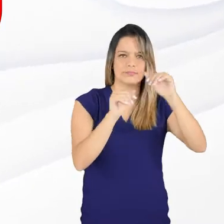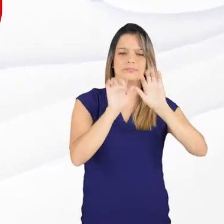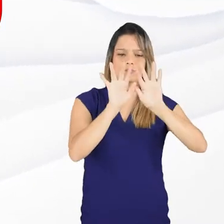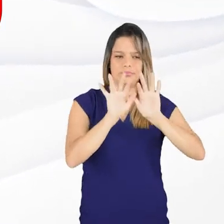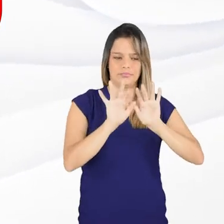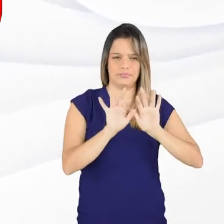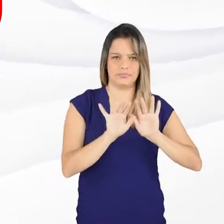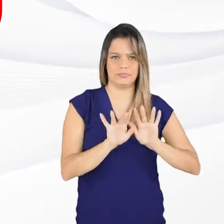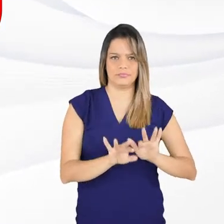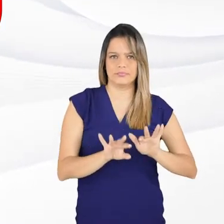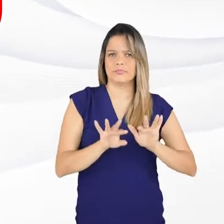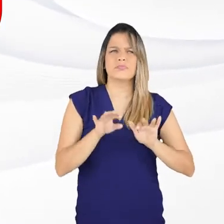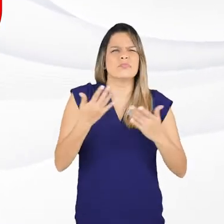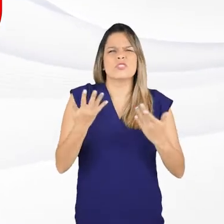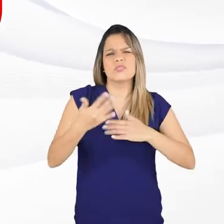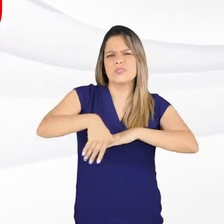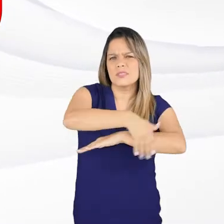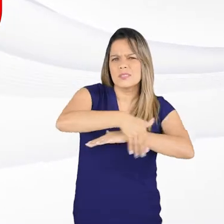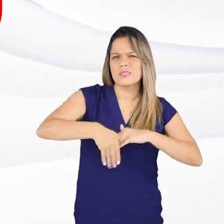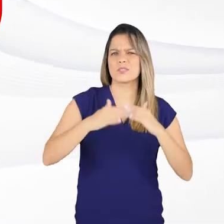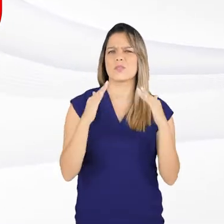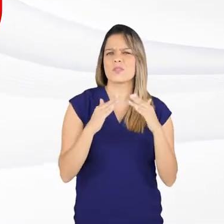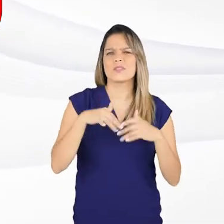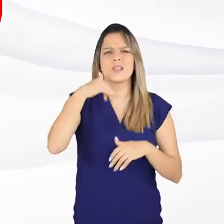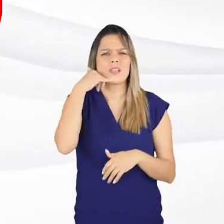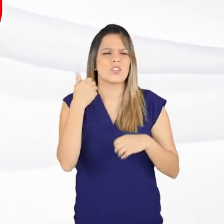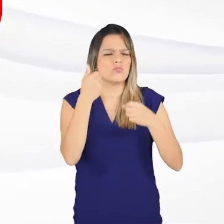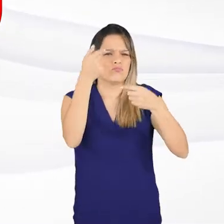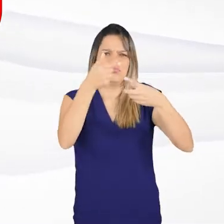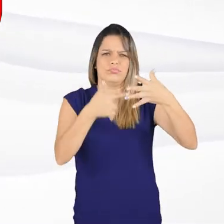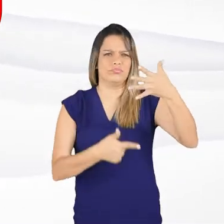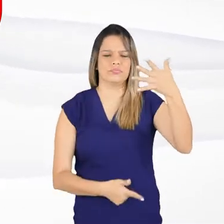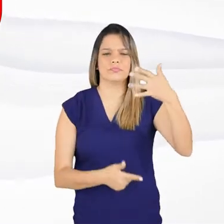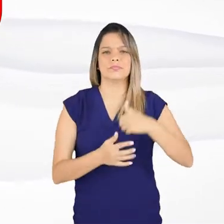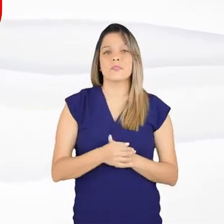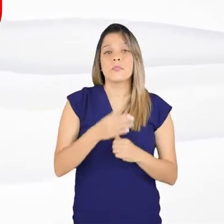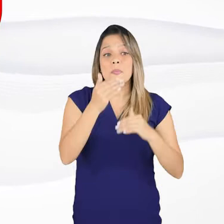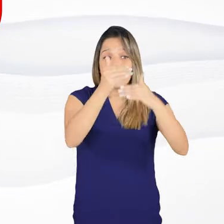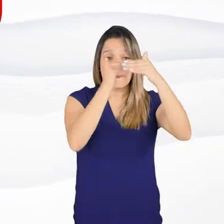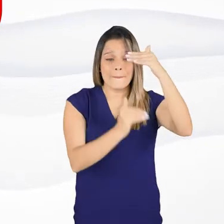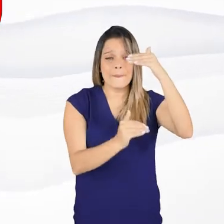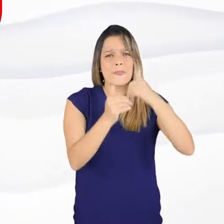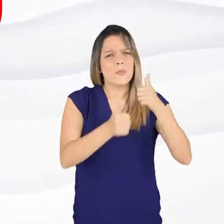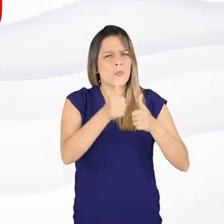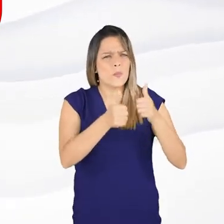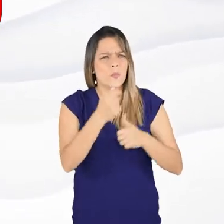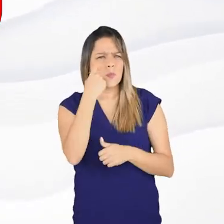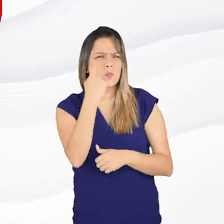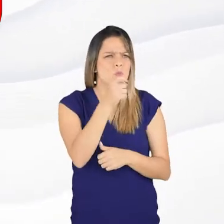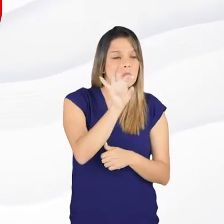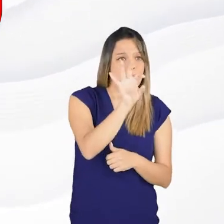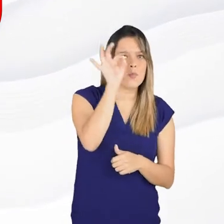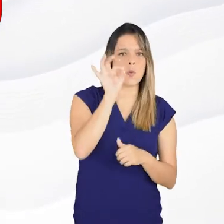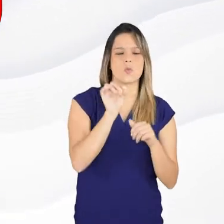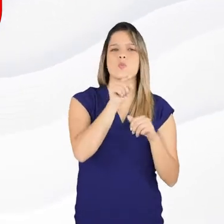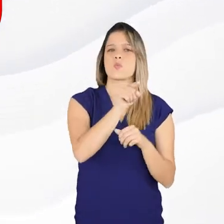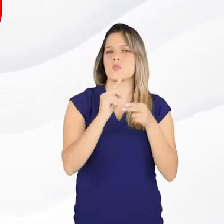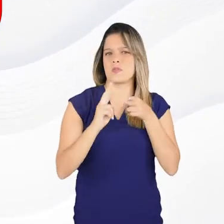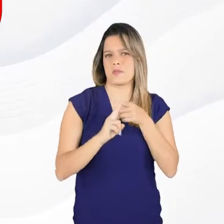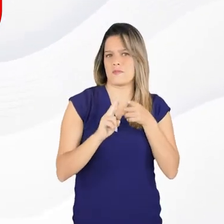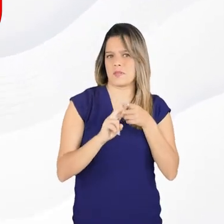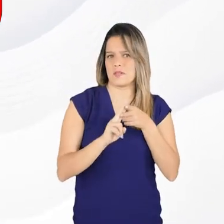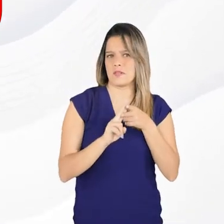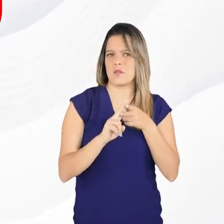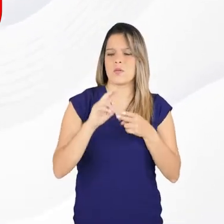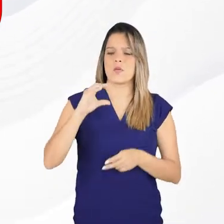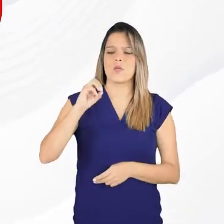confirmación del mismo. A continuación, deberá diligenciar sus datos básicos. En Prestador de